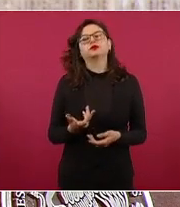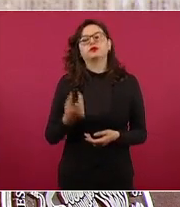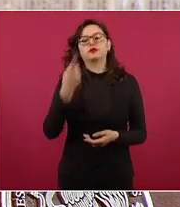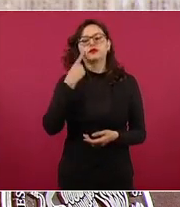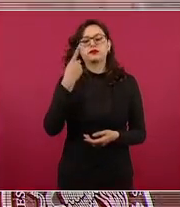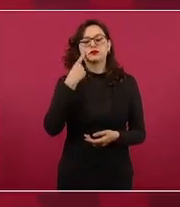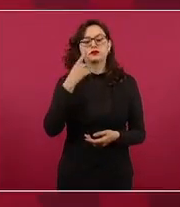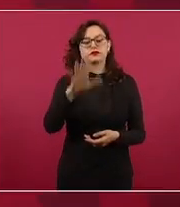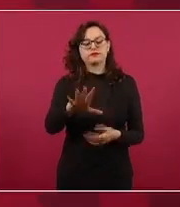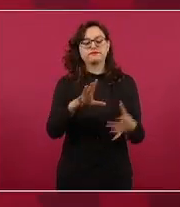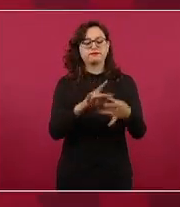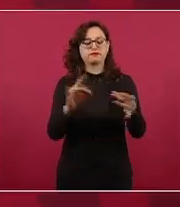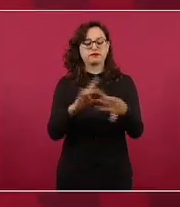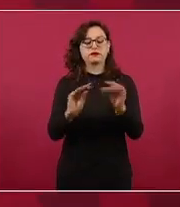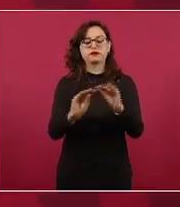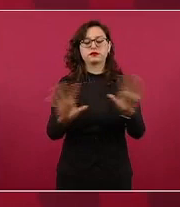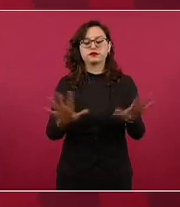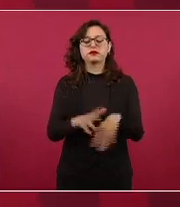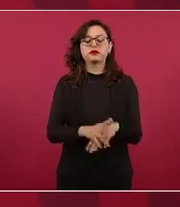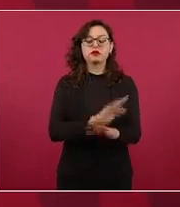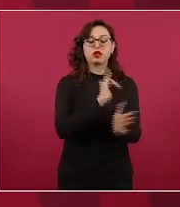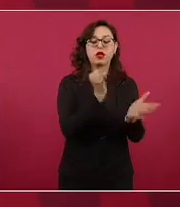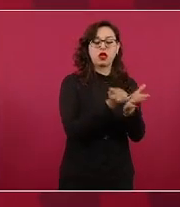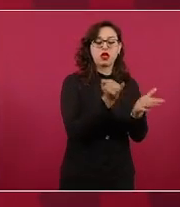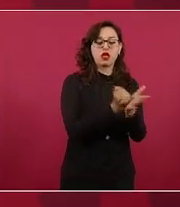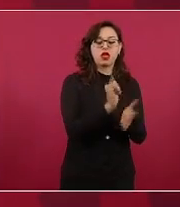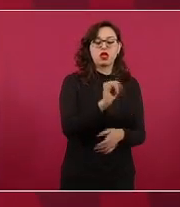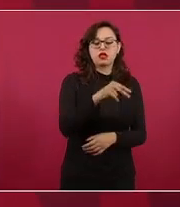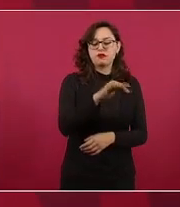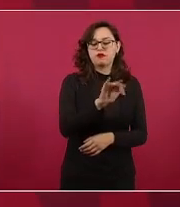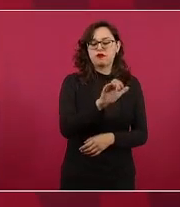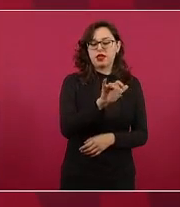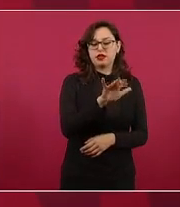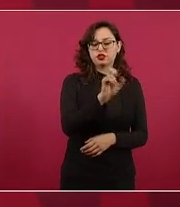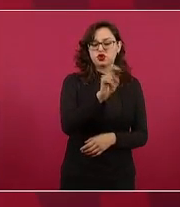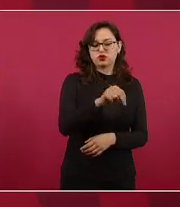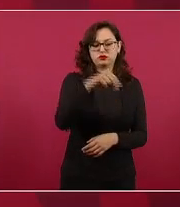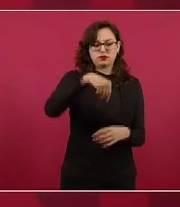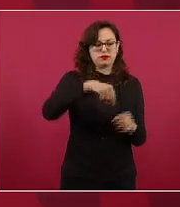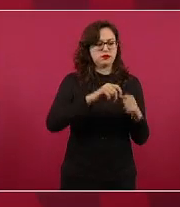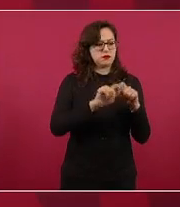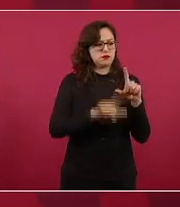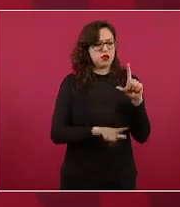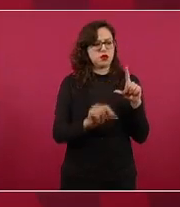enfrentarla mejor en México o en cualquier parte del mundo